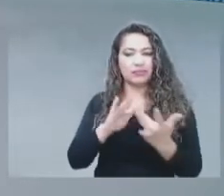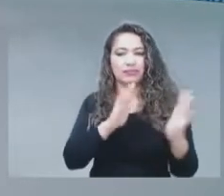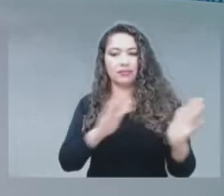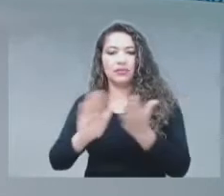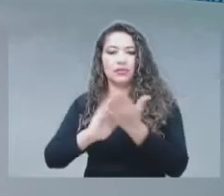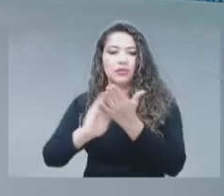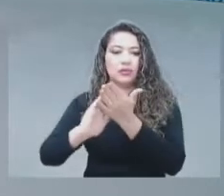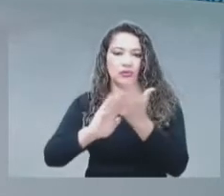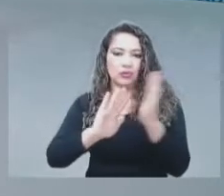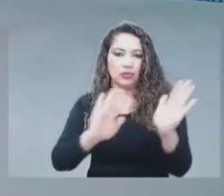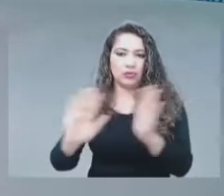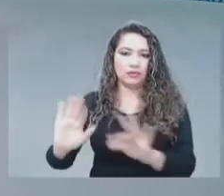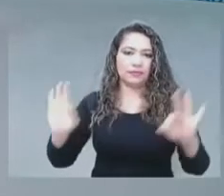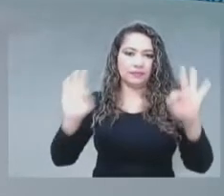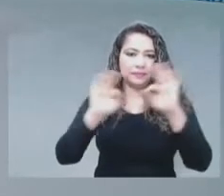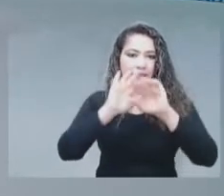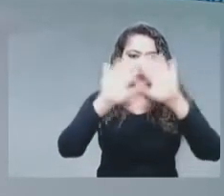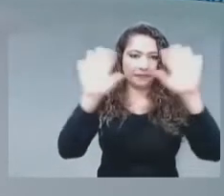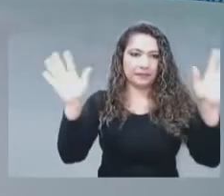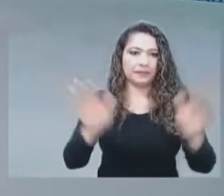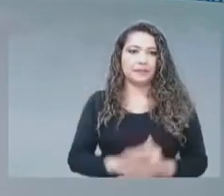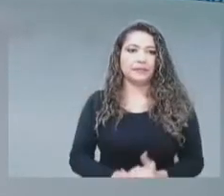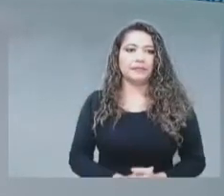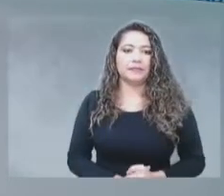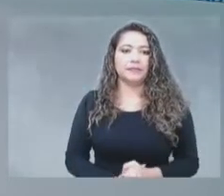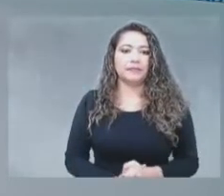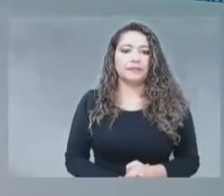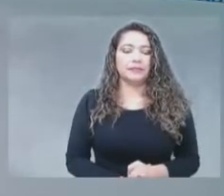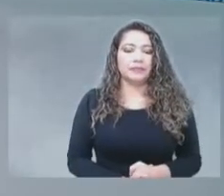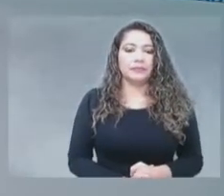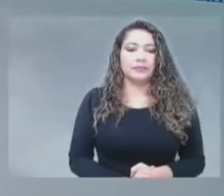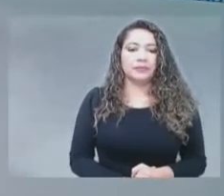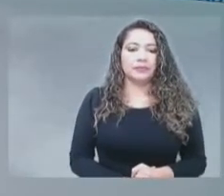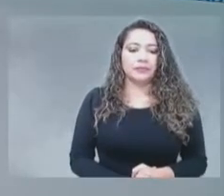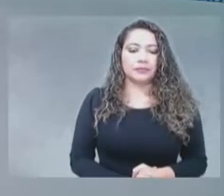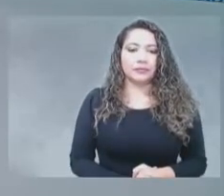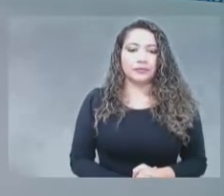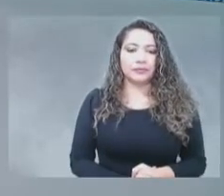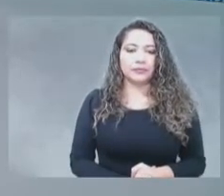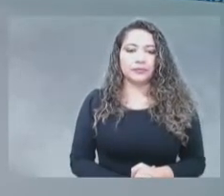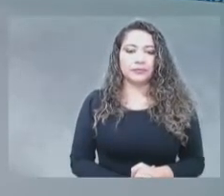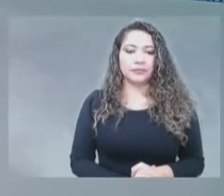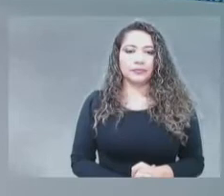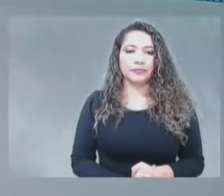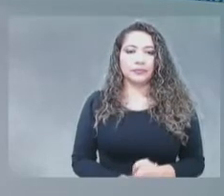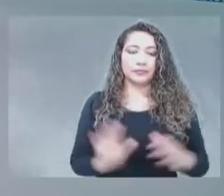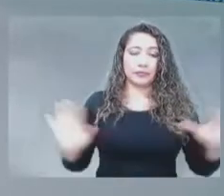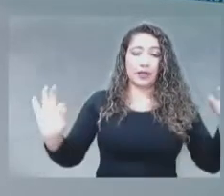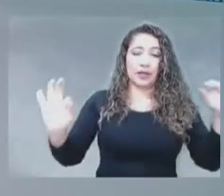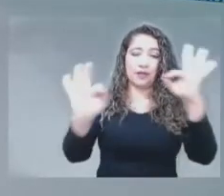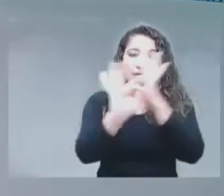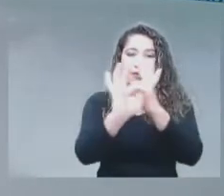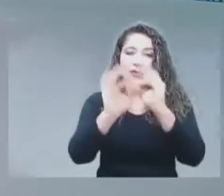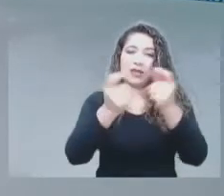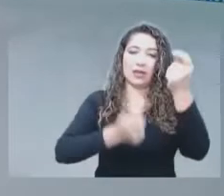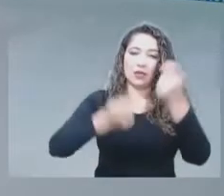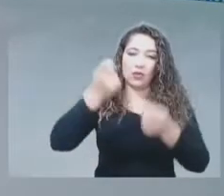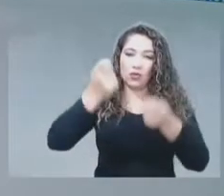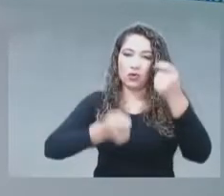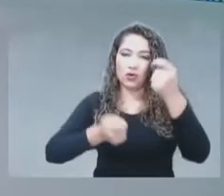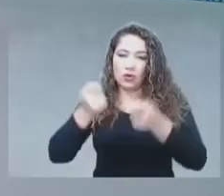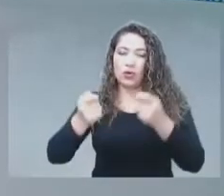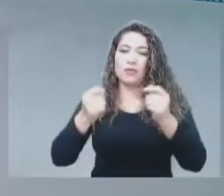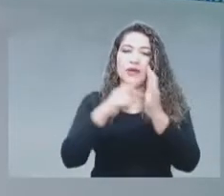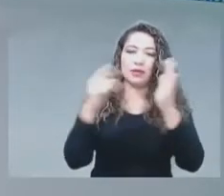Bueno. Ahora bien, entendiendo todo ese enfoque, tanto desde lo económico como lo tecnológico, pues vimos la